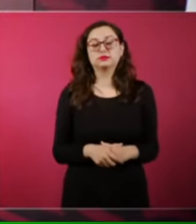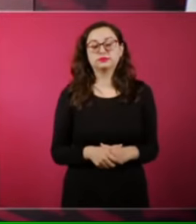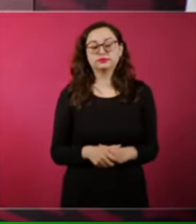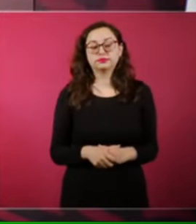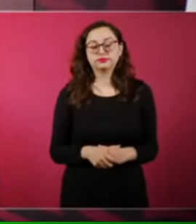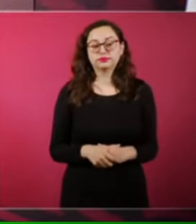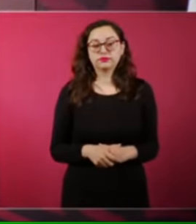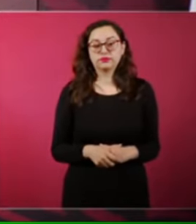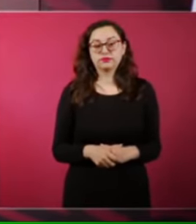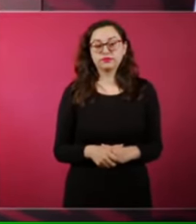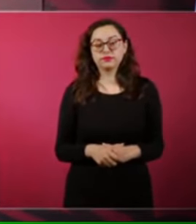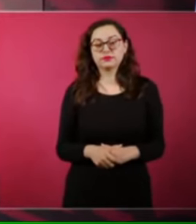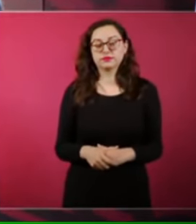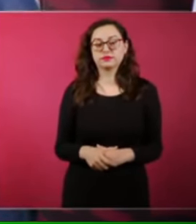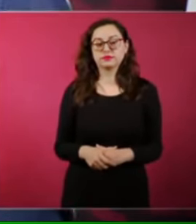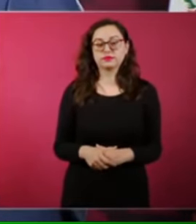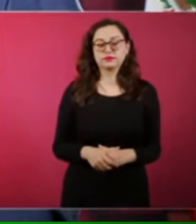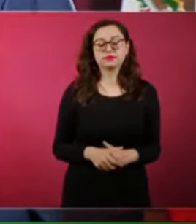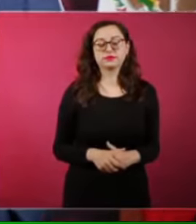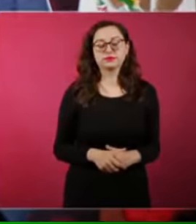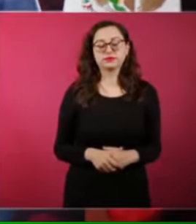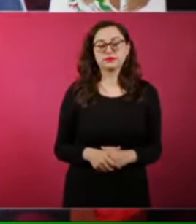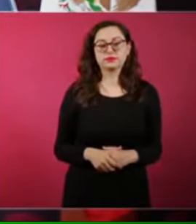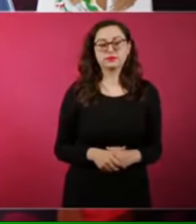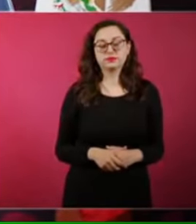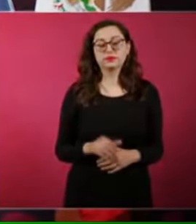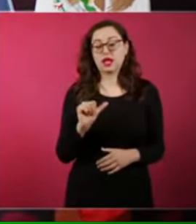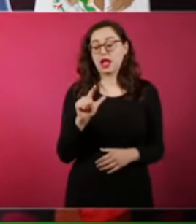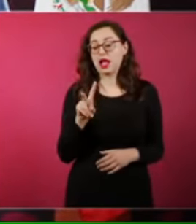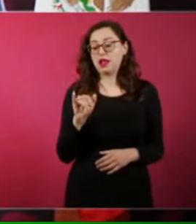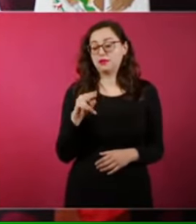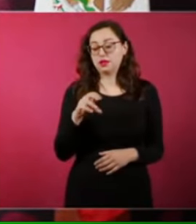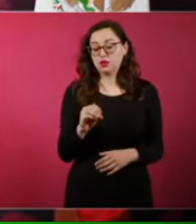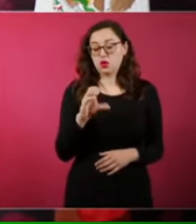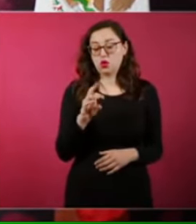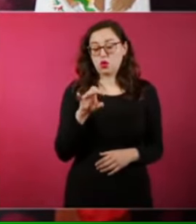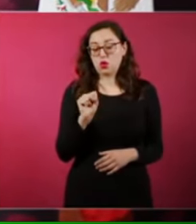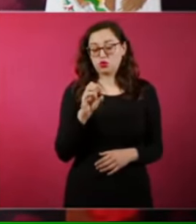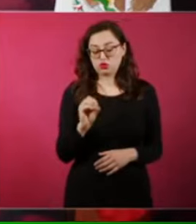Cuando Albino Corzo era dirigente liberal,